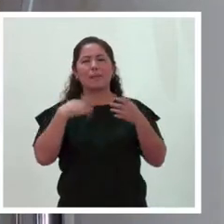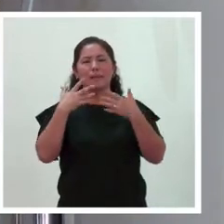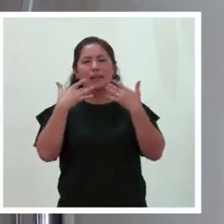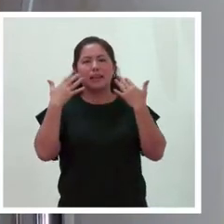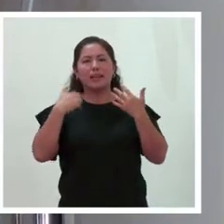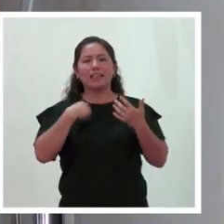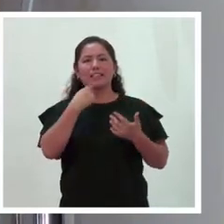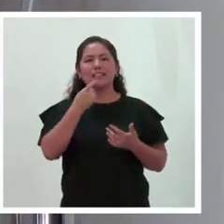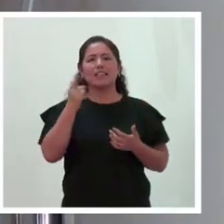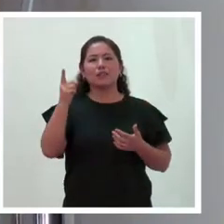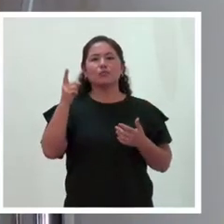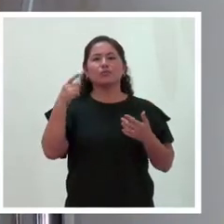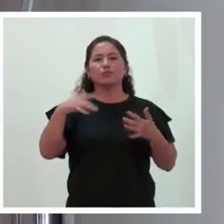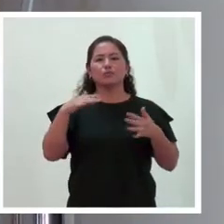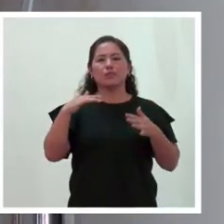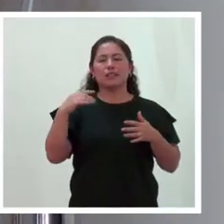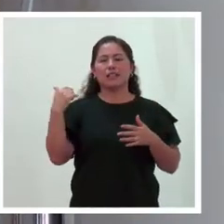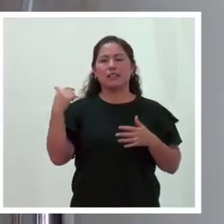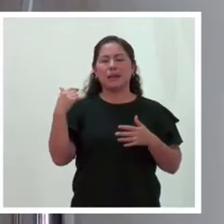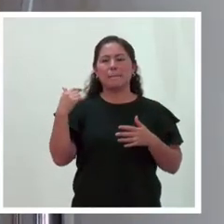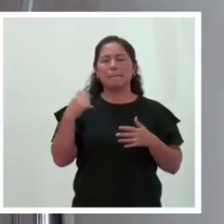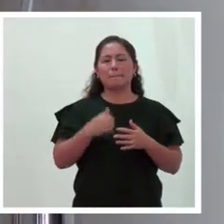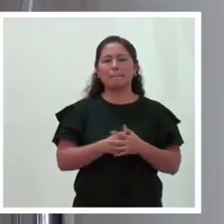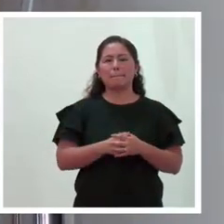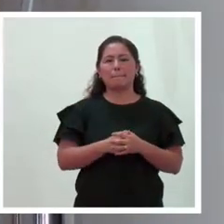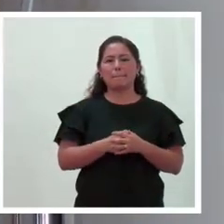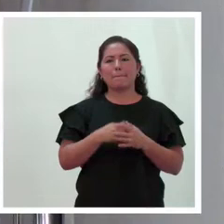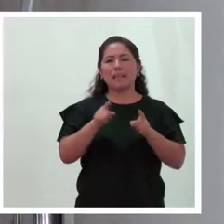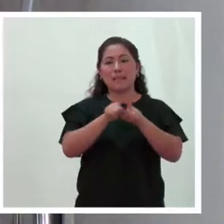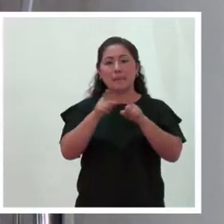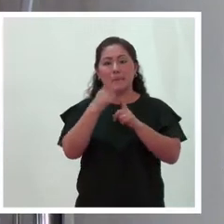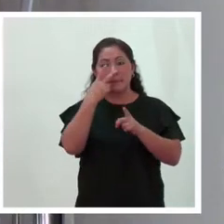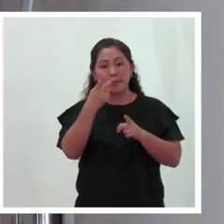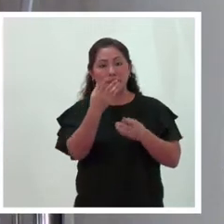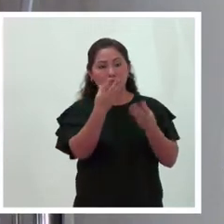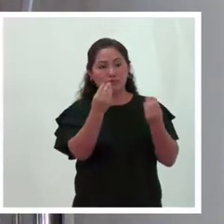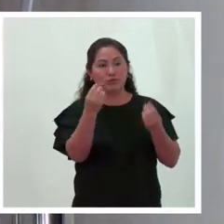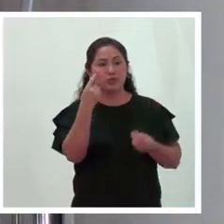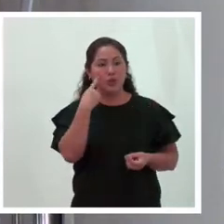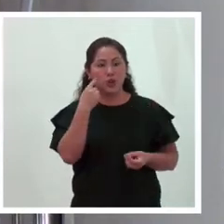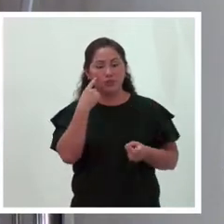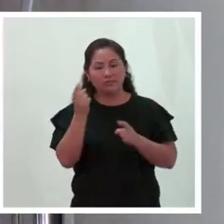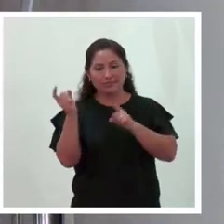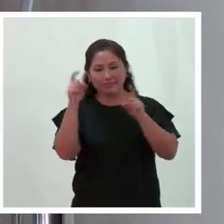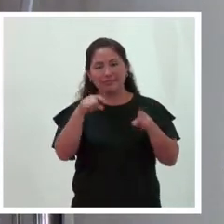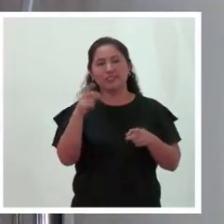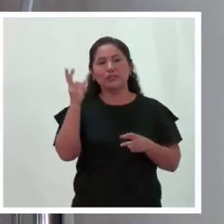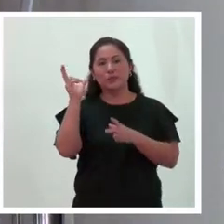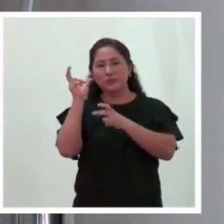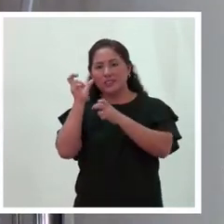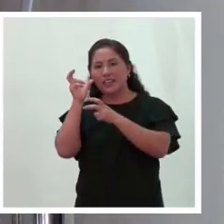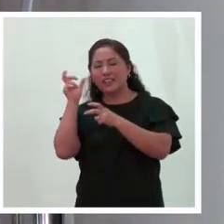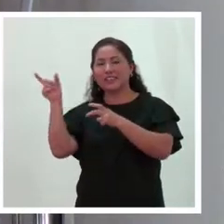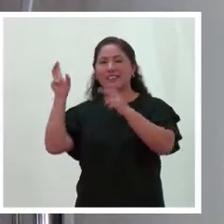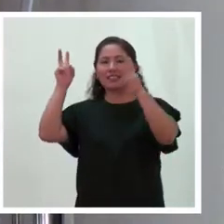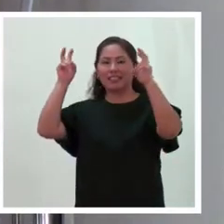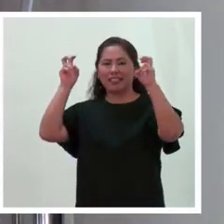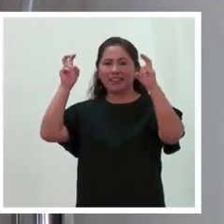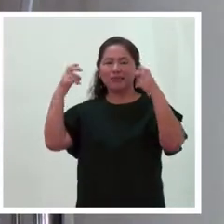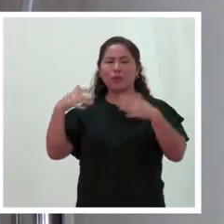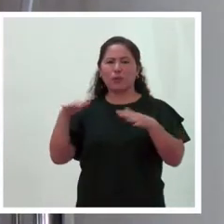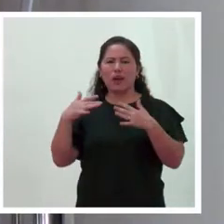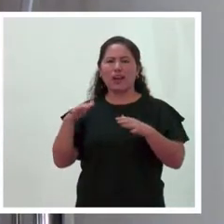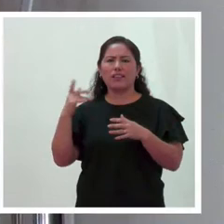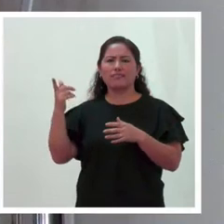decía la señora superintendenta, ver a algunos hombres aquí presentes escuchando este tema de la maternidad porque los